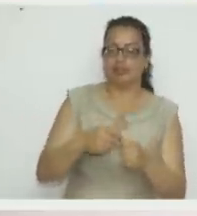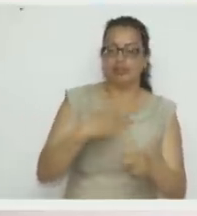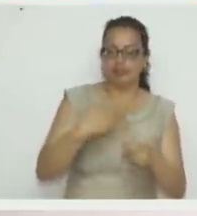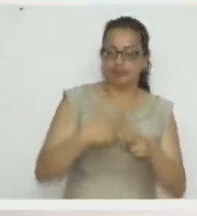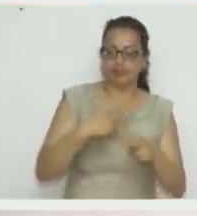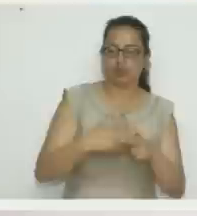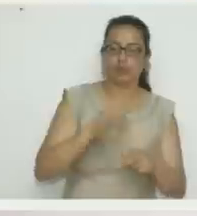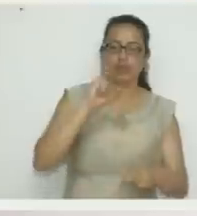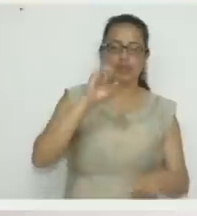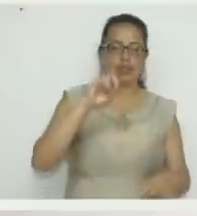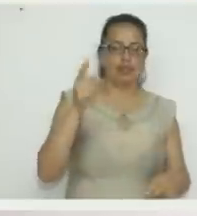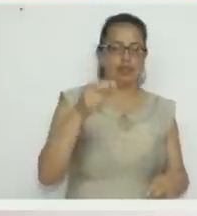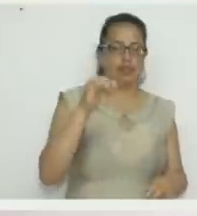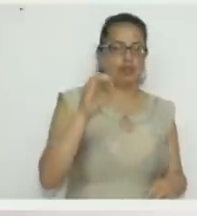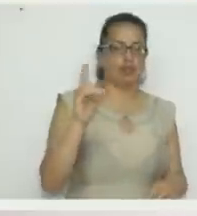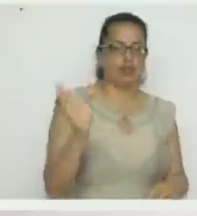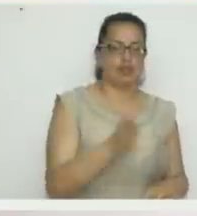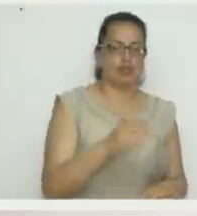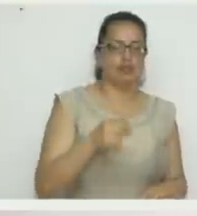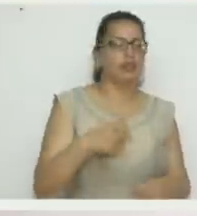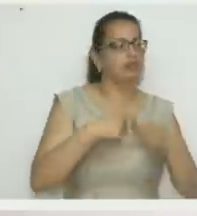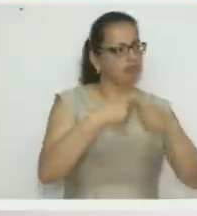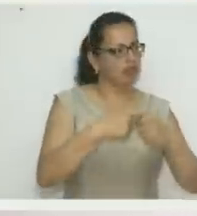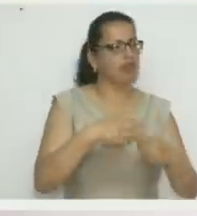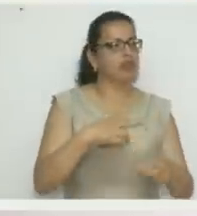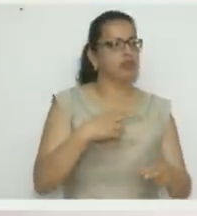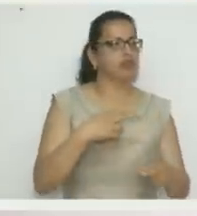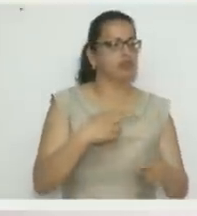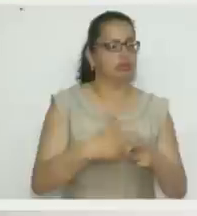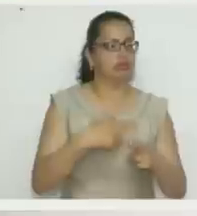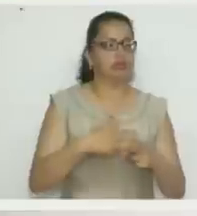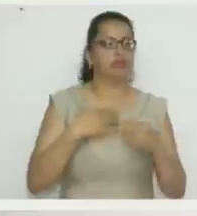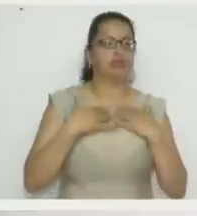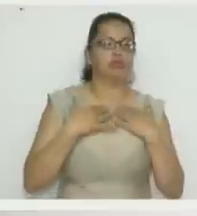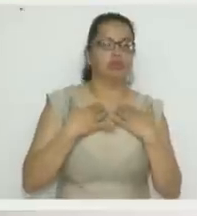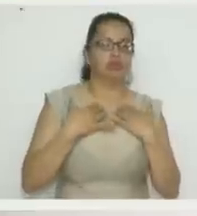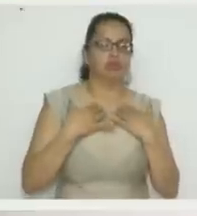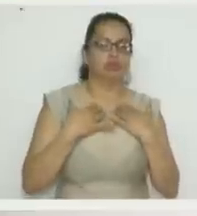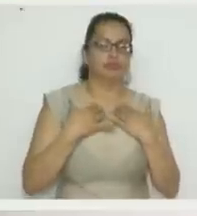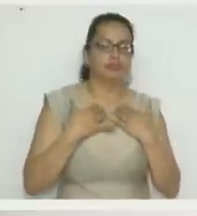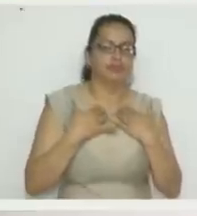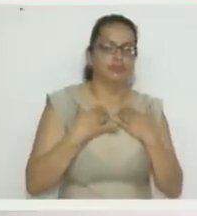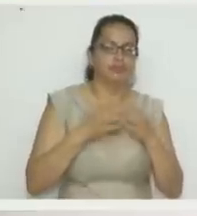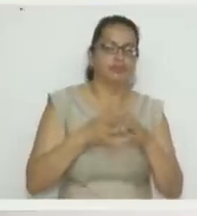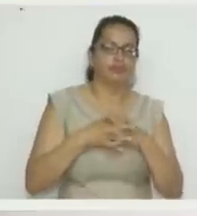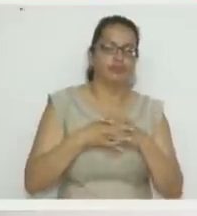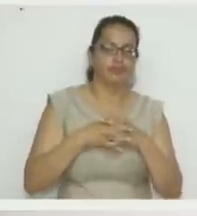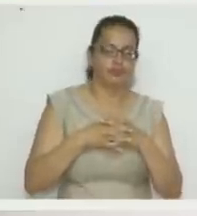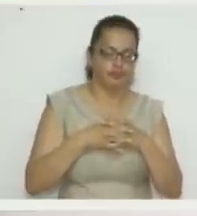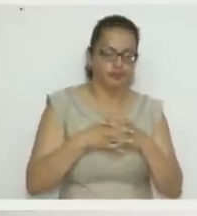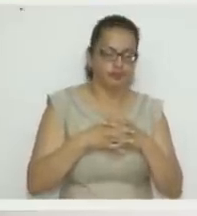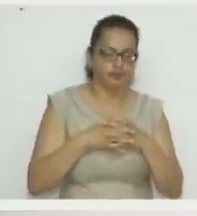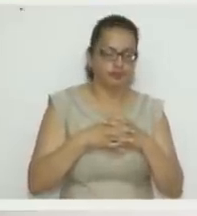nombre. todo. Ingrid, ¿me regala su nombre? ¿Completo? Sí, ¿Mi nombre completo?